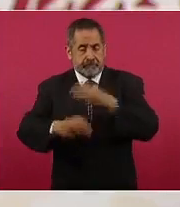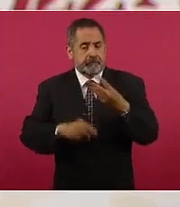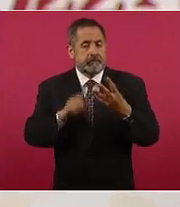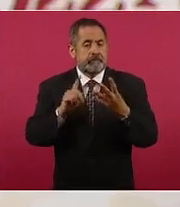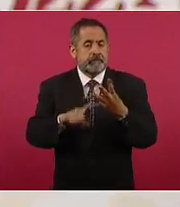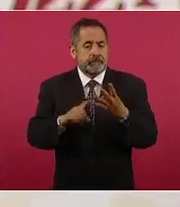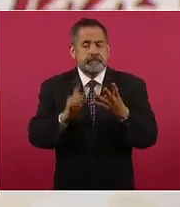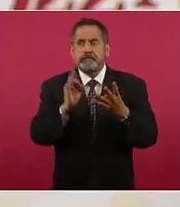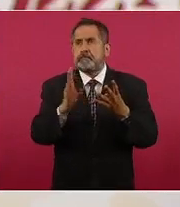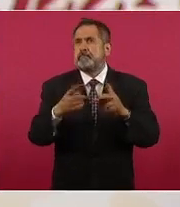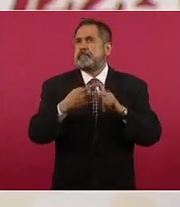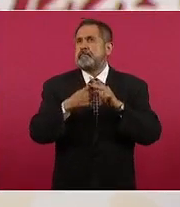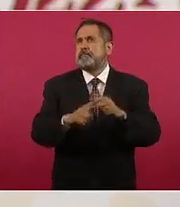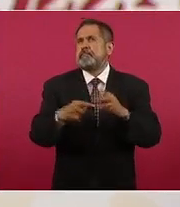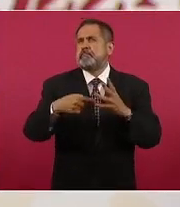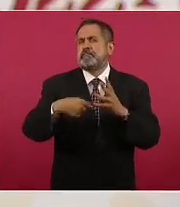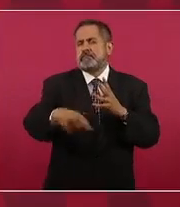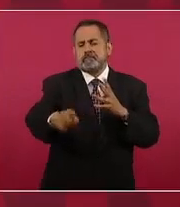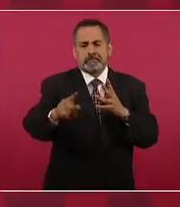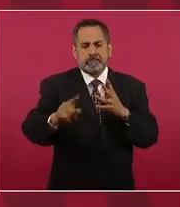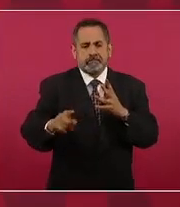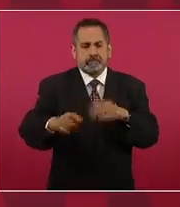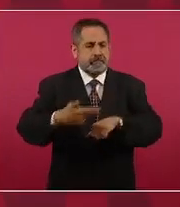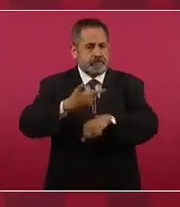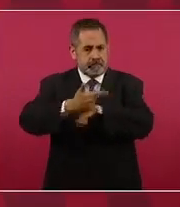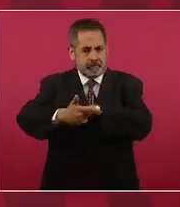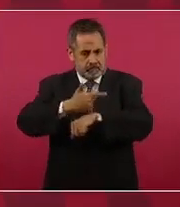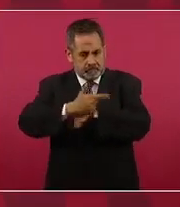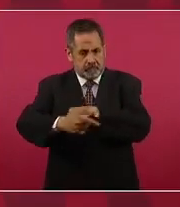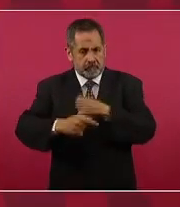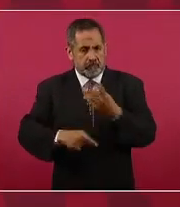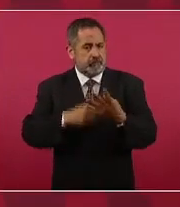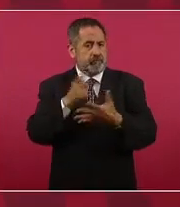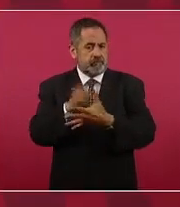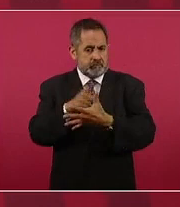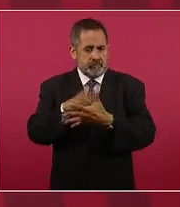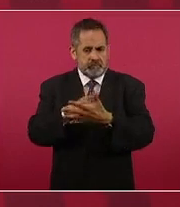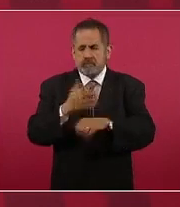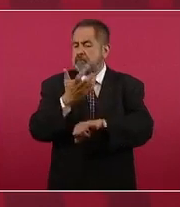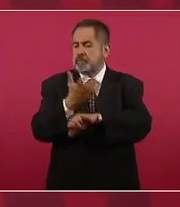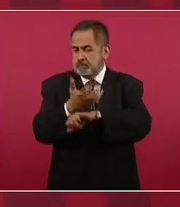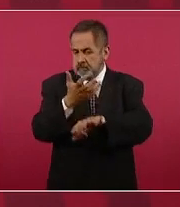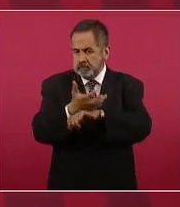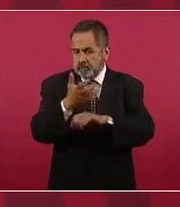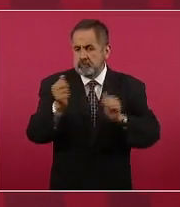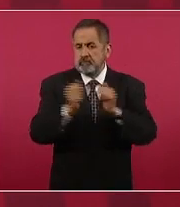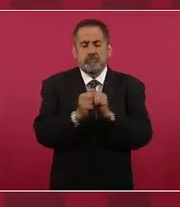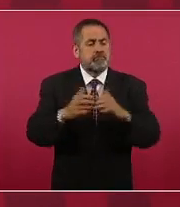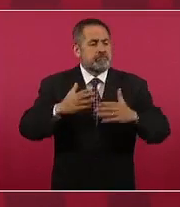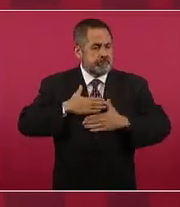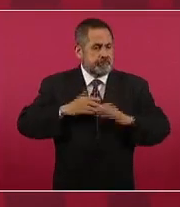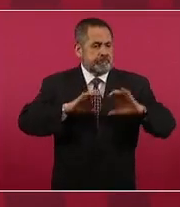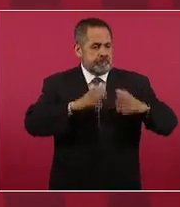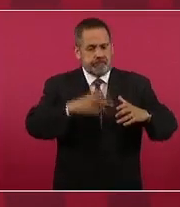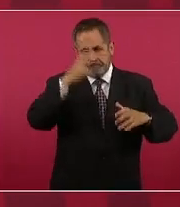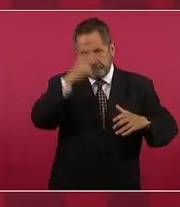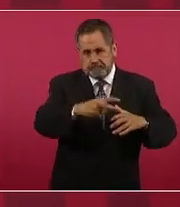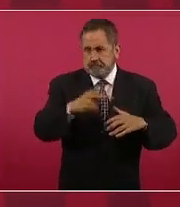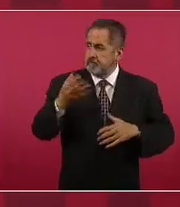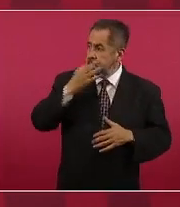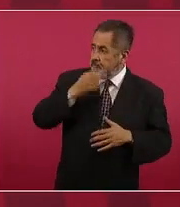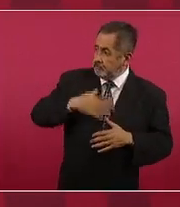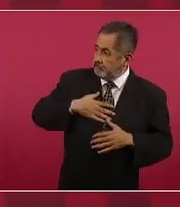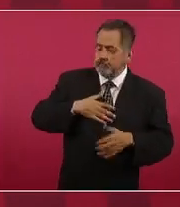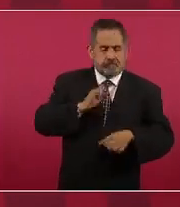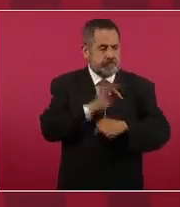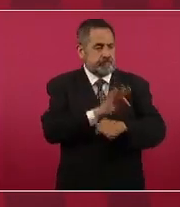Estamos por arrancar en Guatemala y ahora en los Estados Unidos con nuestra comunidad también, porque esa fue la instrucción que nos dio el señor